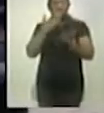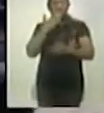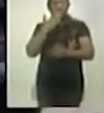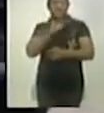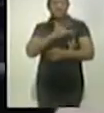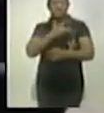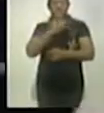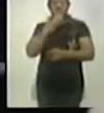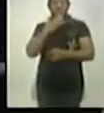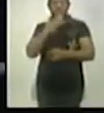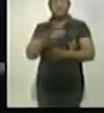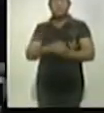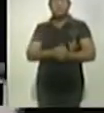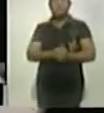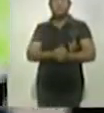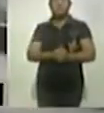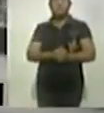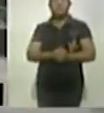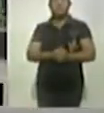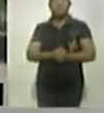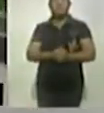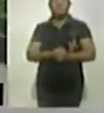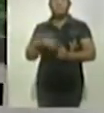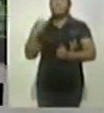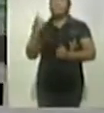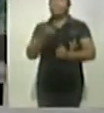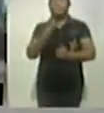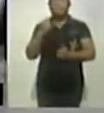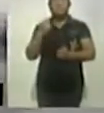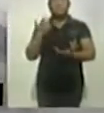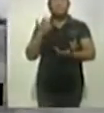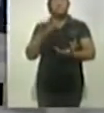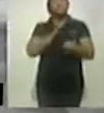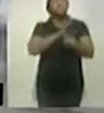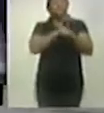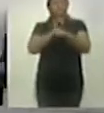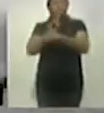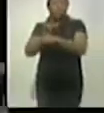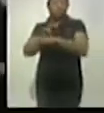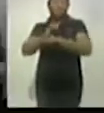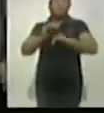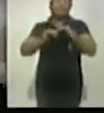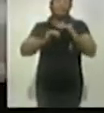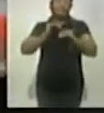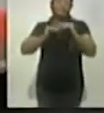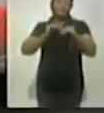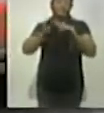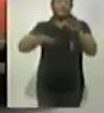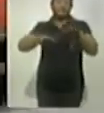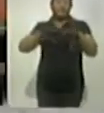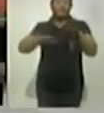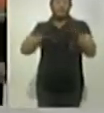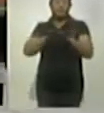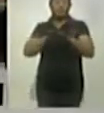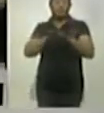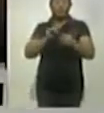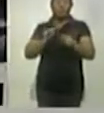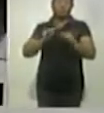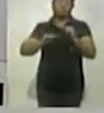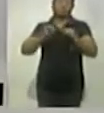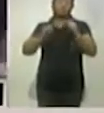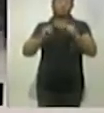reportes, y vamos a estar atendiendo todos cada uno de ellos, conforme que nos vayan presentando. Perfecto, coordinador, y respecto a esto,